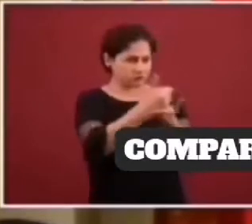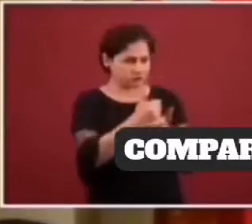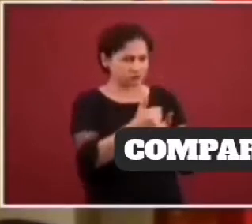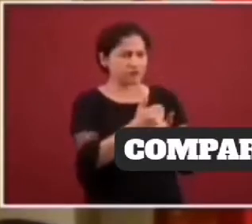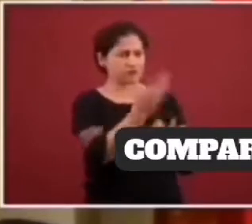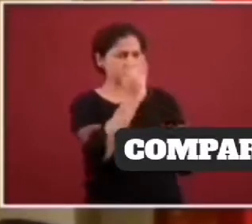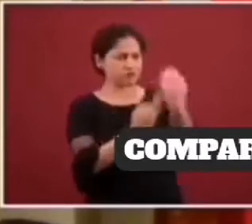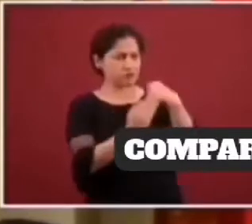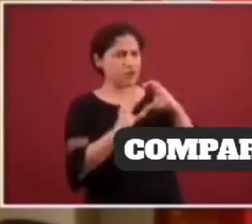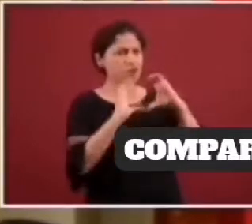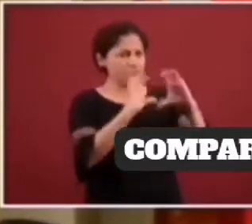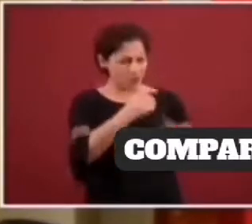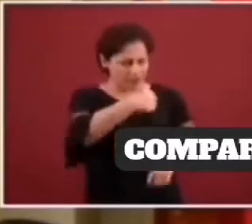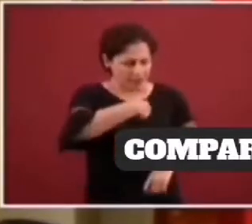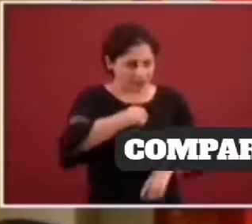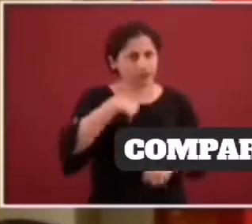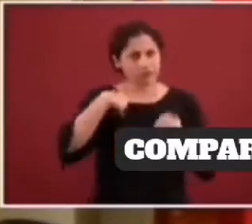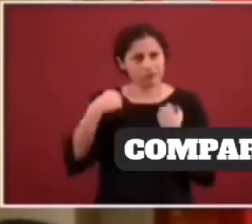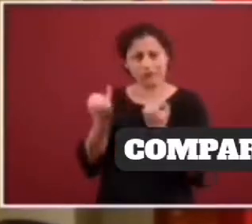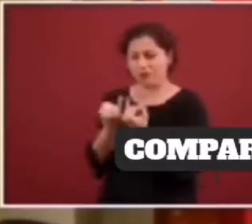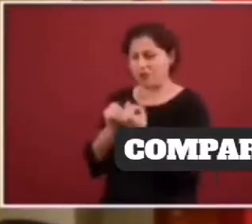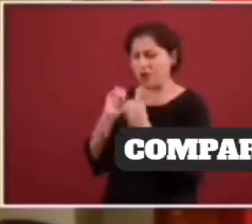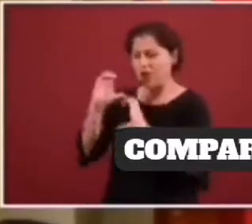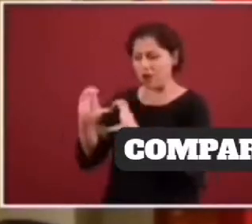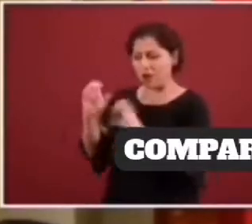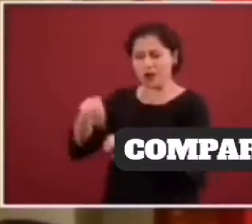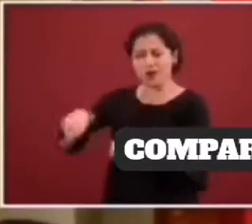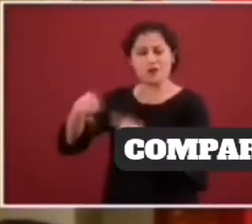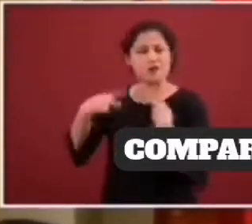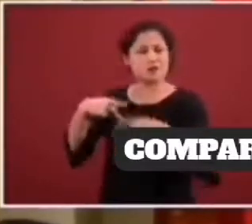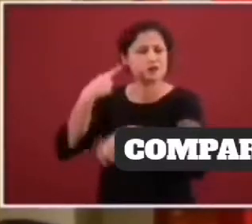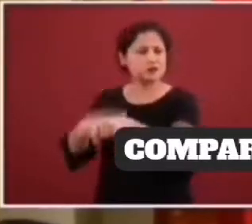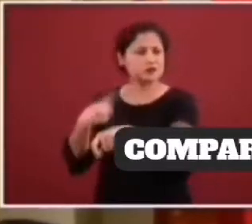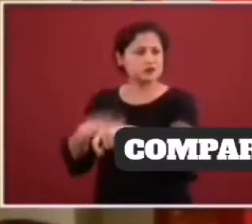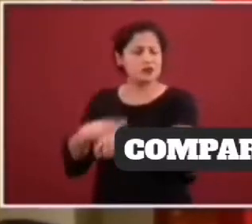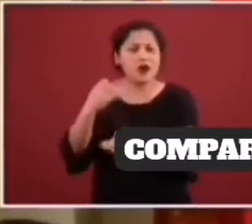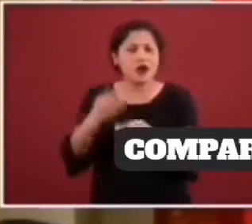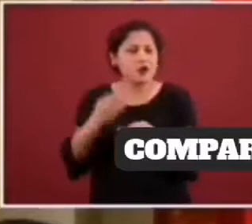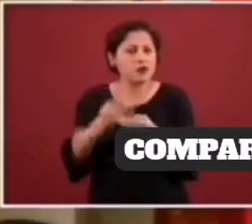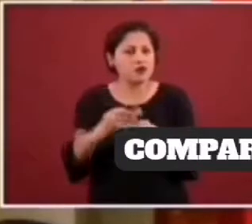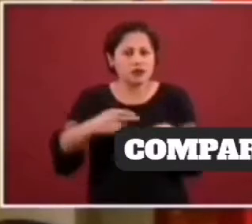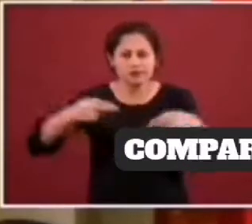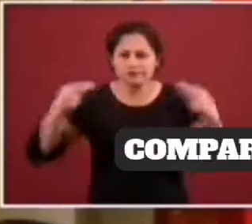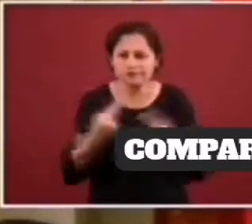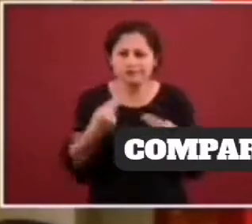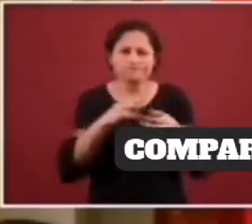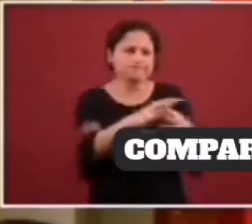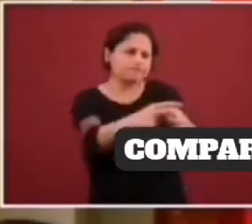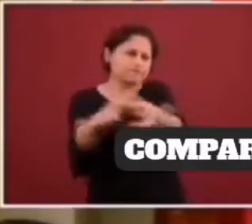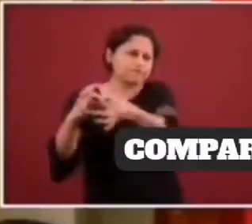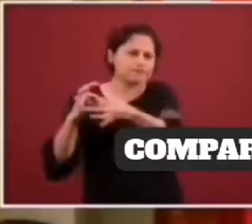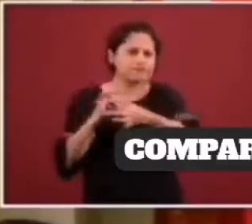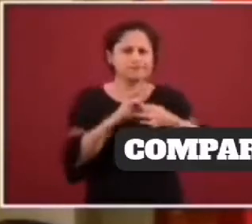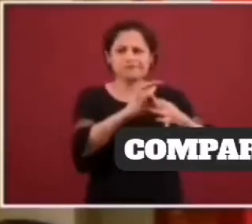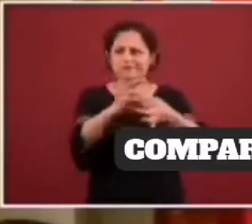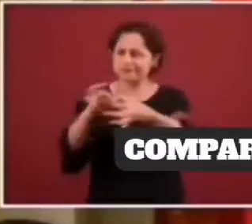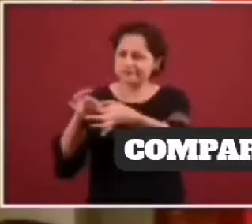aprender y necesitamos la mayor solidaridad en estos momentos en el que más